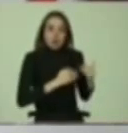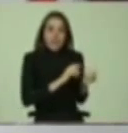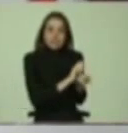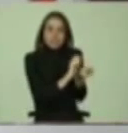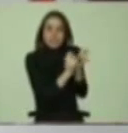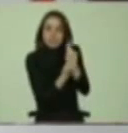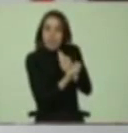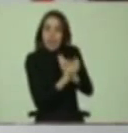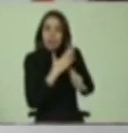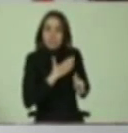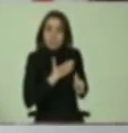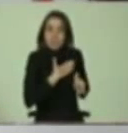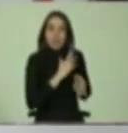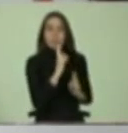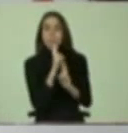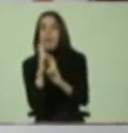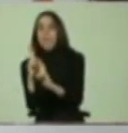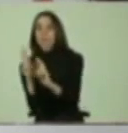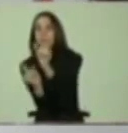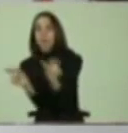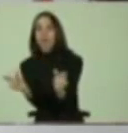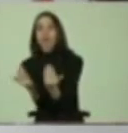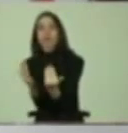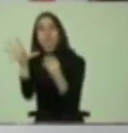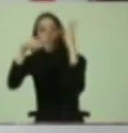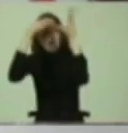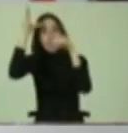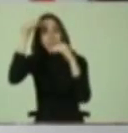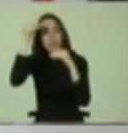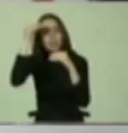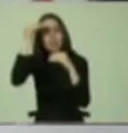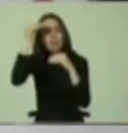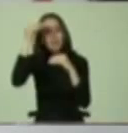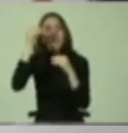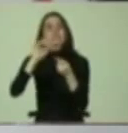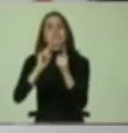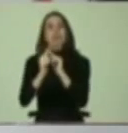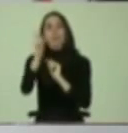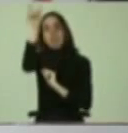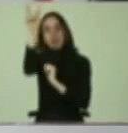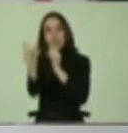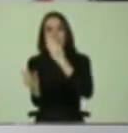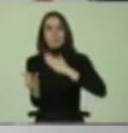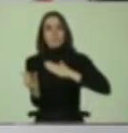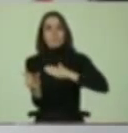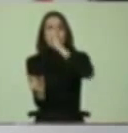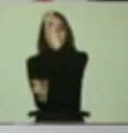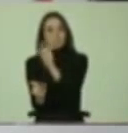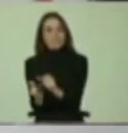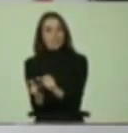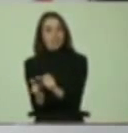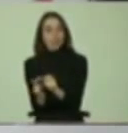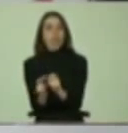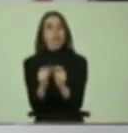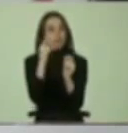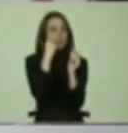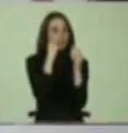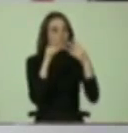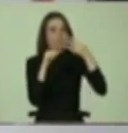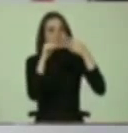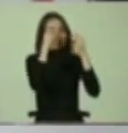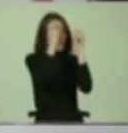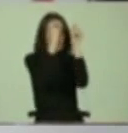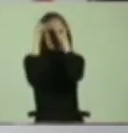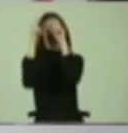para dar respuesta a la diversidad de necesidades de aprendizaje. Por tanto, es la personalización. Situarse en un paradigma u otro no es